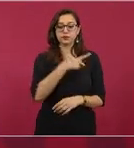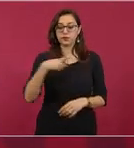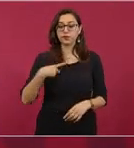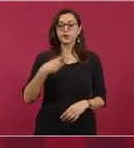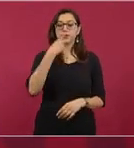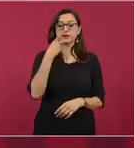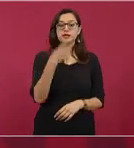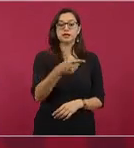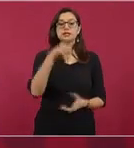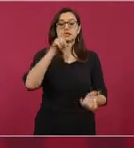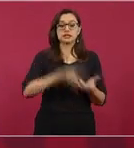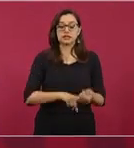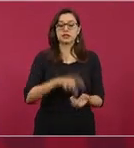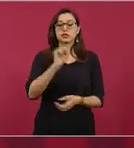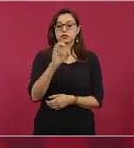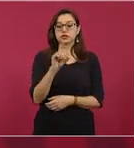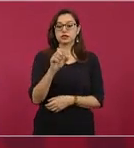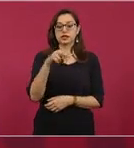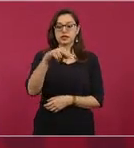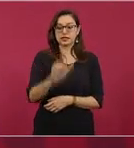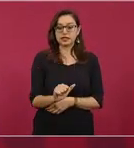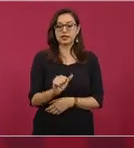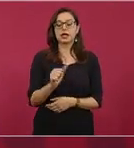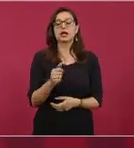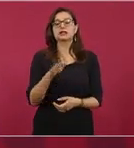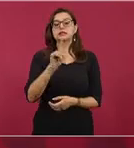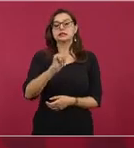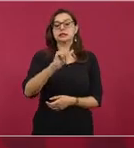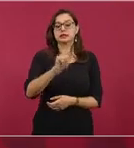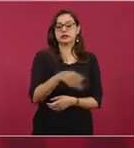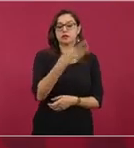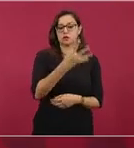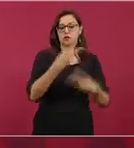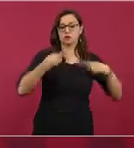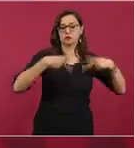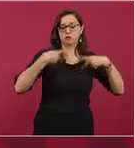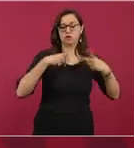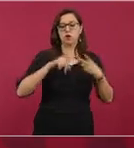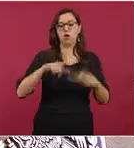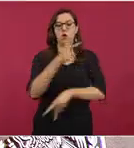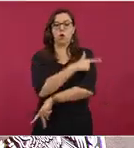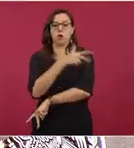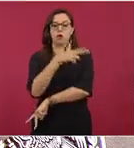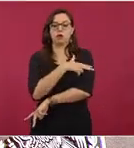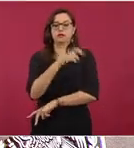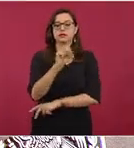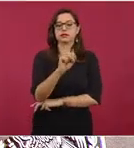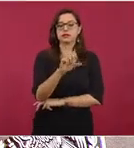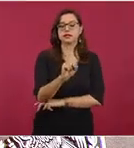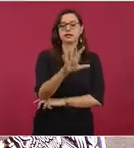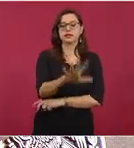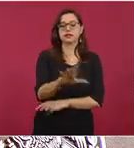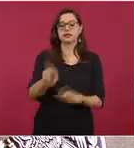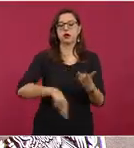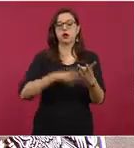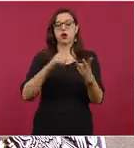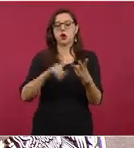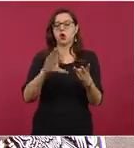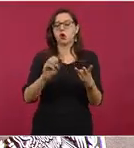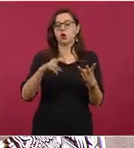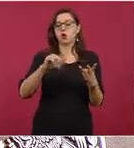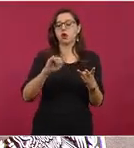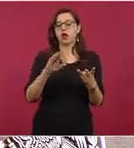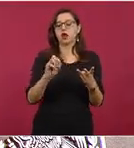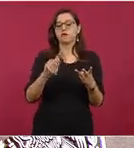por la Sedena con 74 elementos, de la Guardia Nacional 65, de la CONAFOR